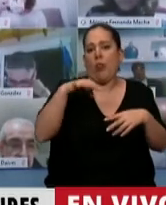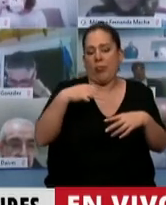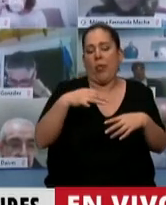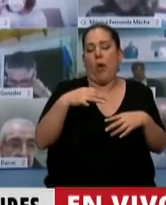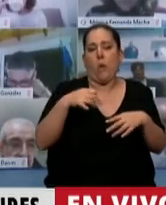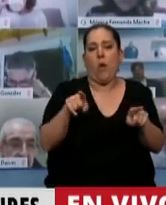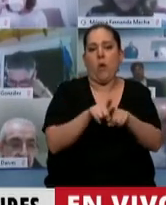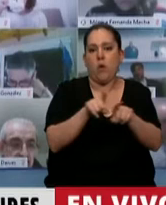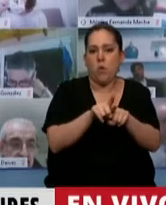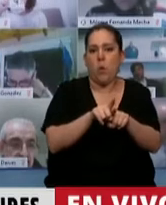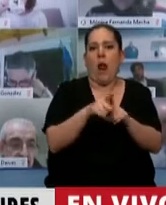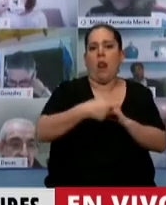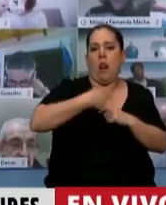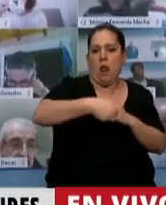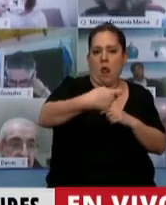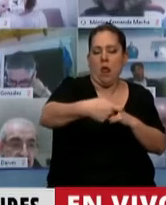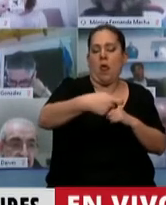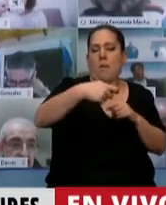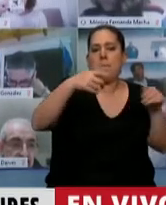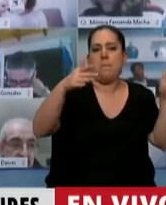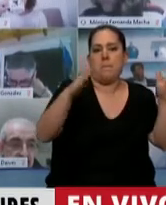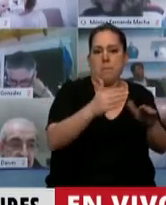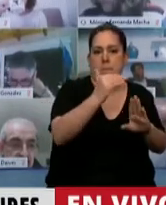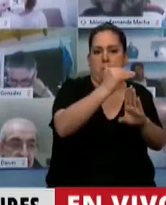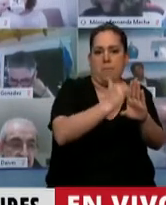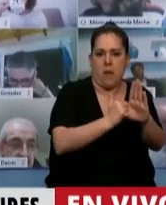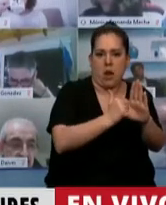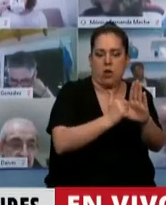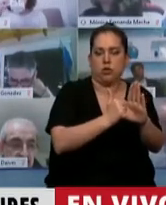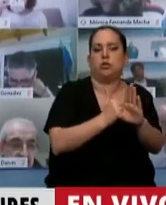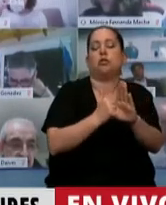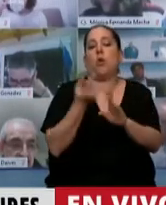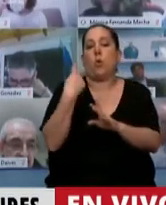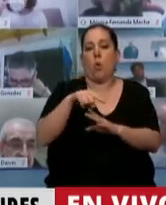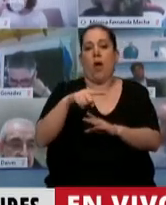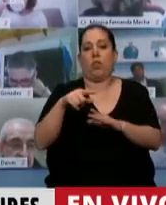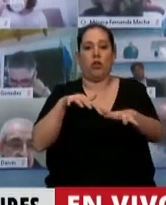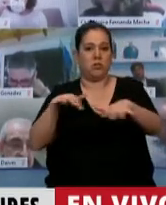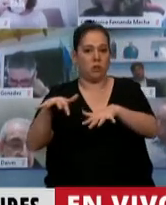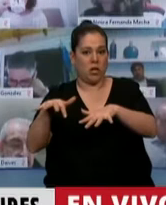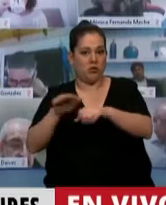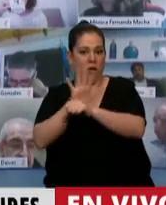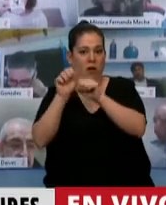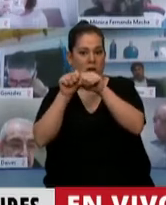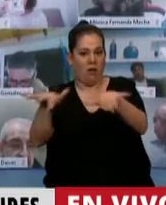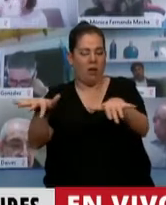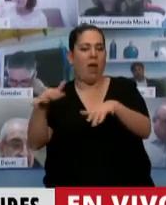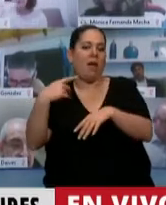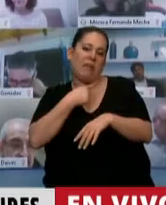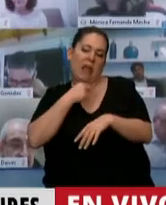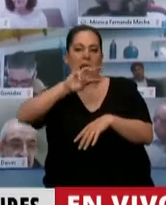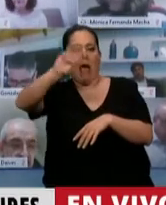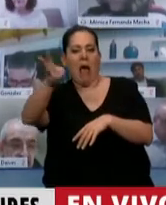aportes patronales al ANSES. Y cuando viene la crisis, también reduzcamos aportes patronales al ANSES. En ese sentido, quiero